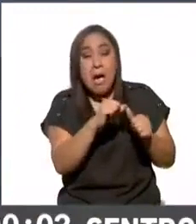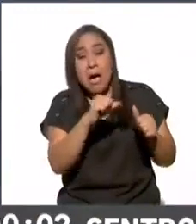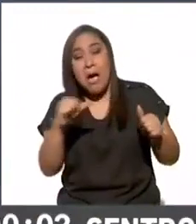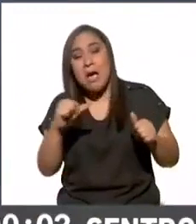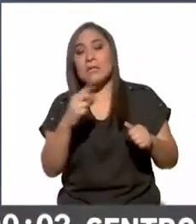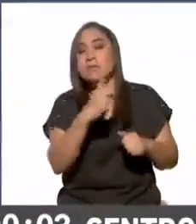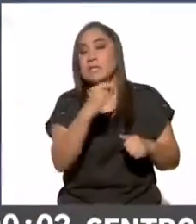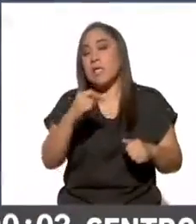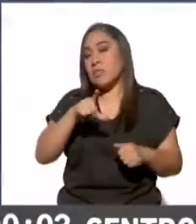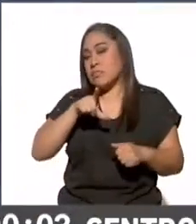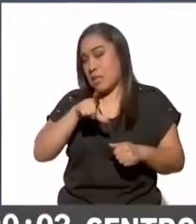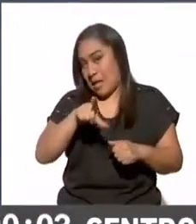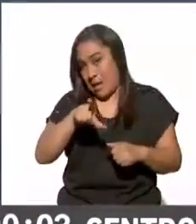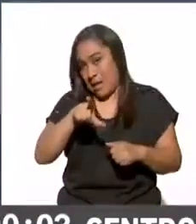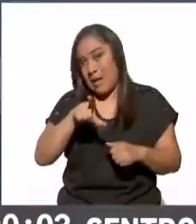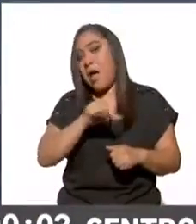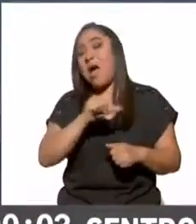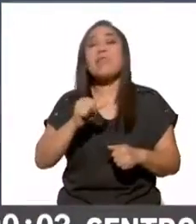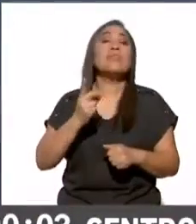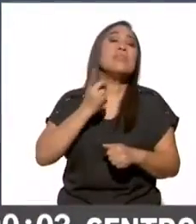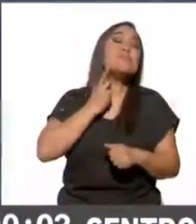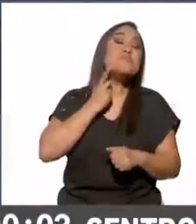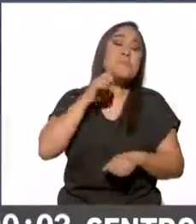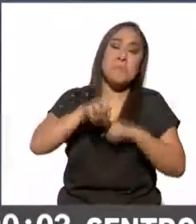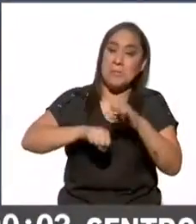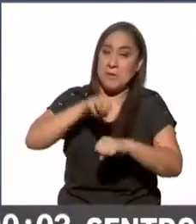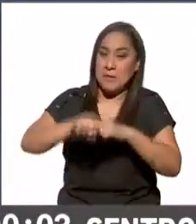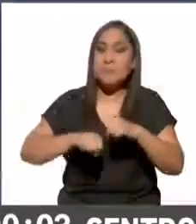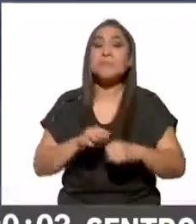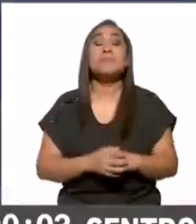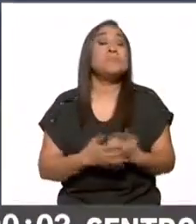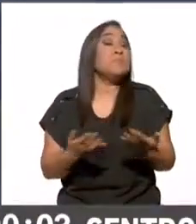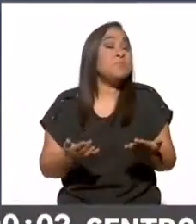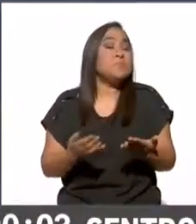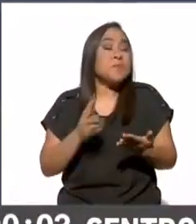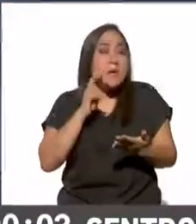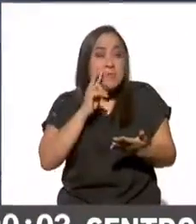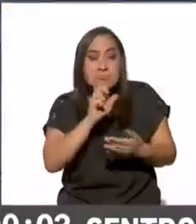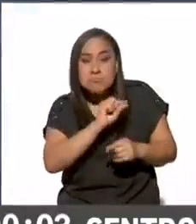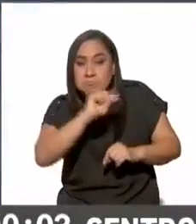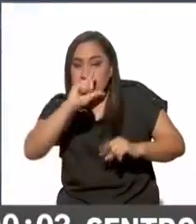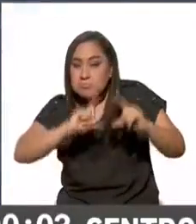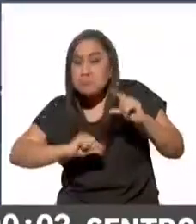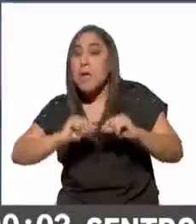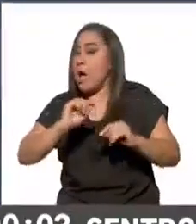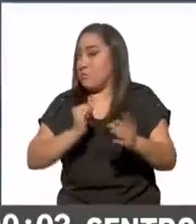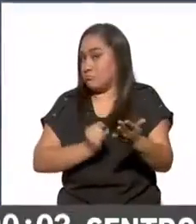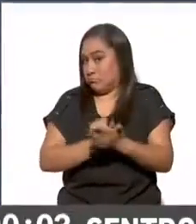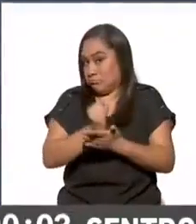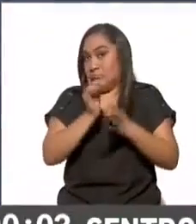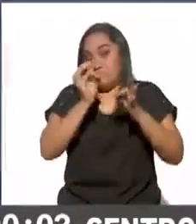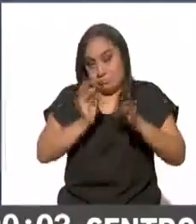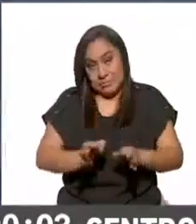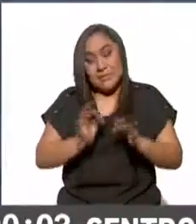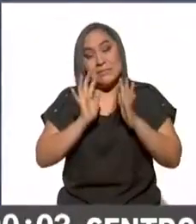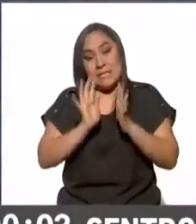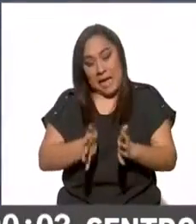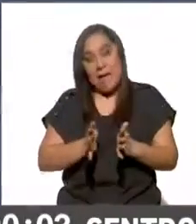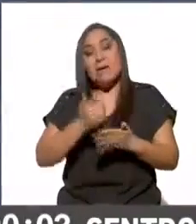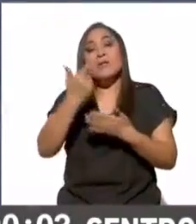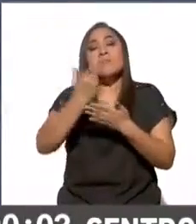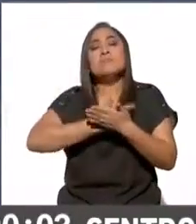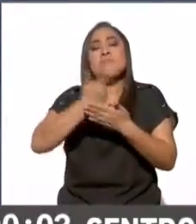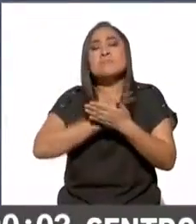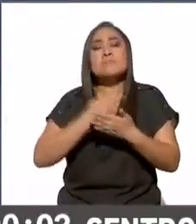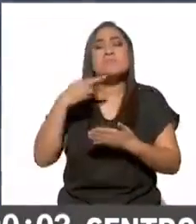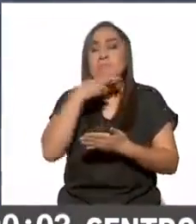117 diputaciones de acuerdo con estas tendencias que ya son oficiales que forman parte del conteo